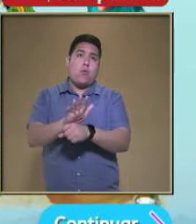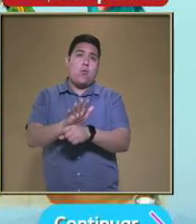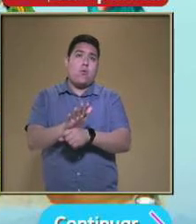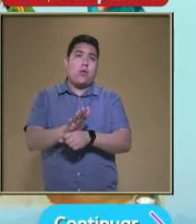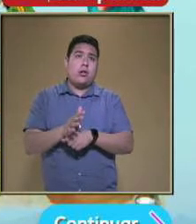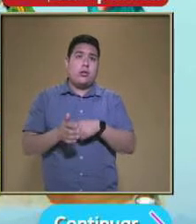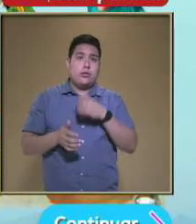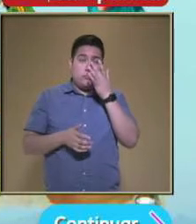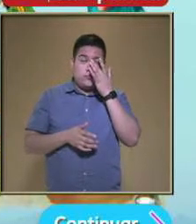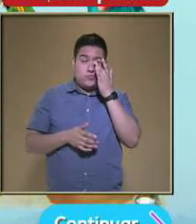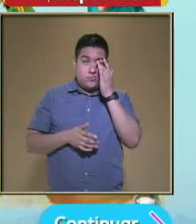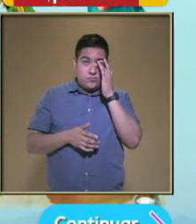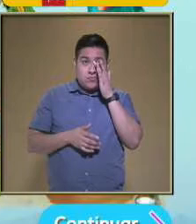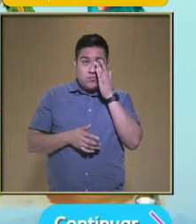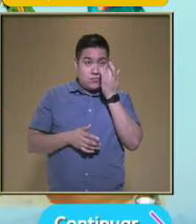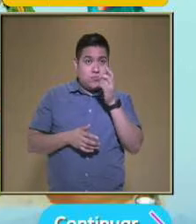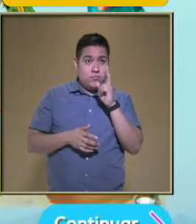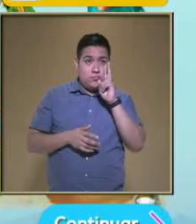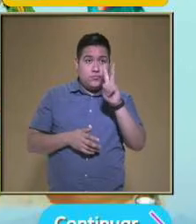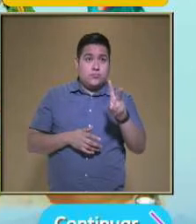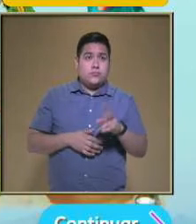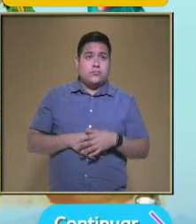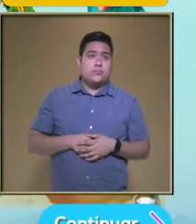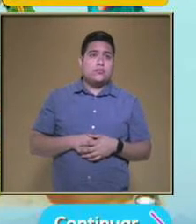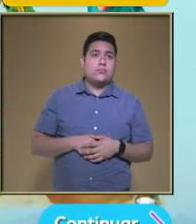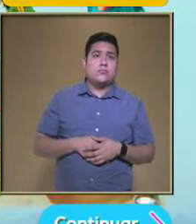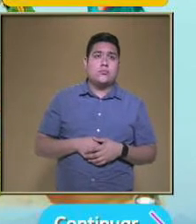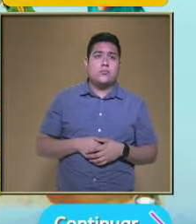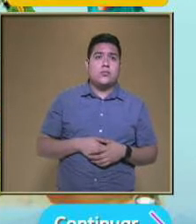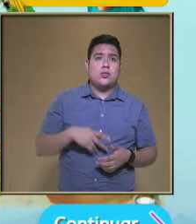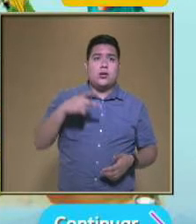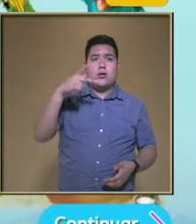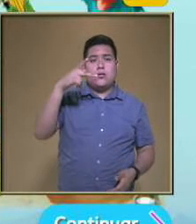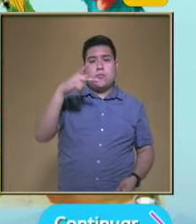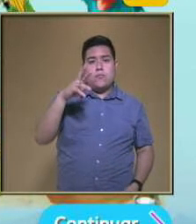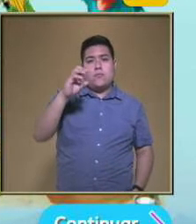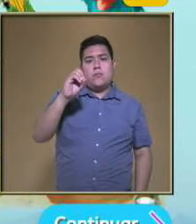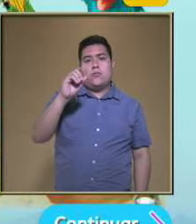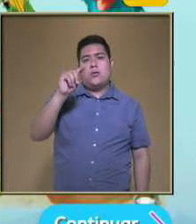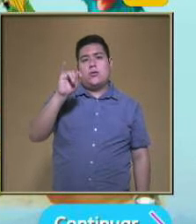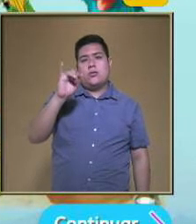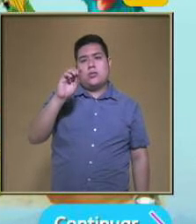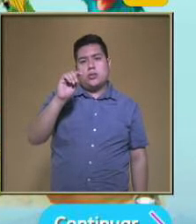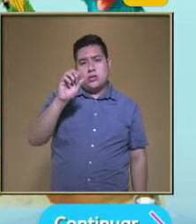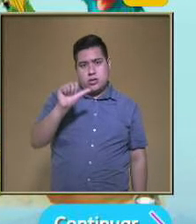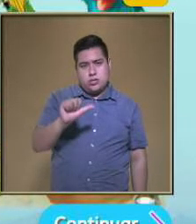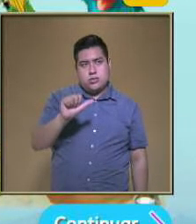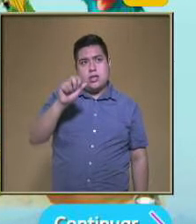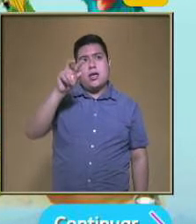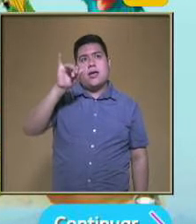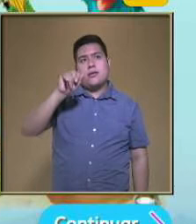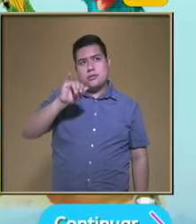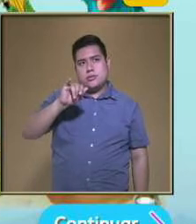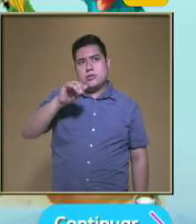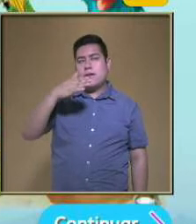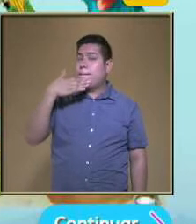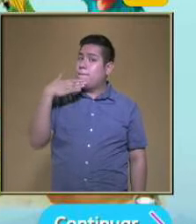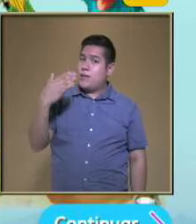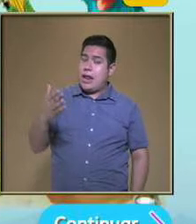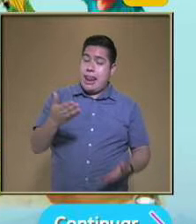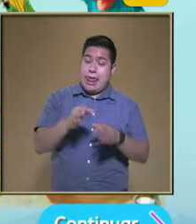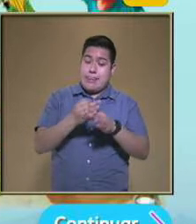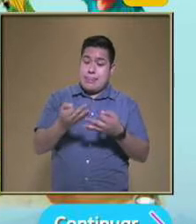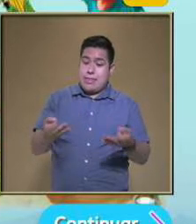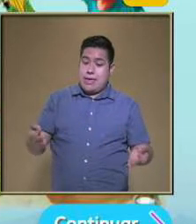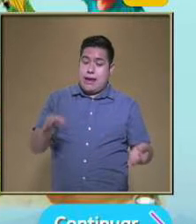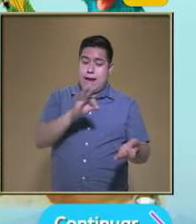ahí A simple vista Vamos a ver Si es un protista Damos clic ahí En efecto Es correcto En la tierra Hay muchos